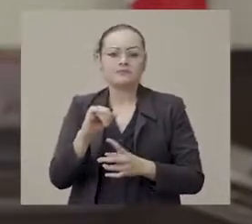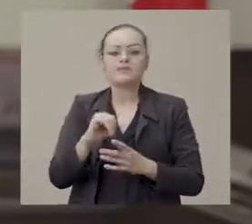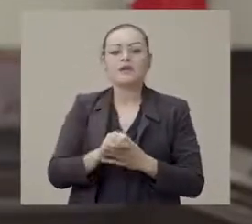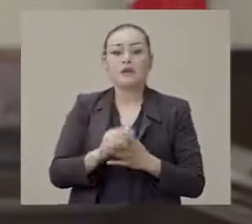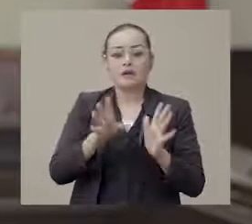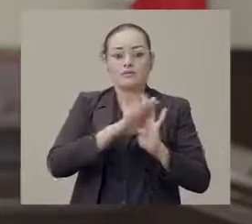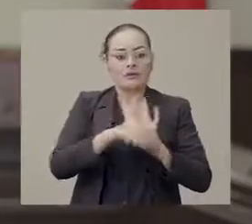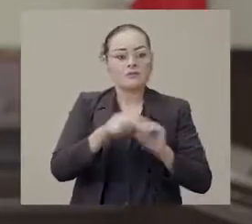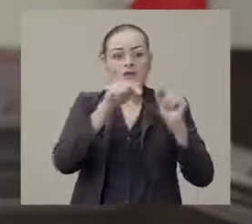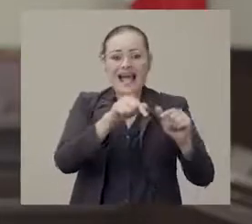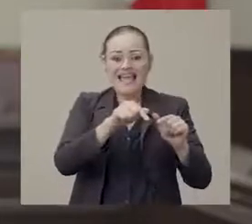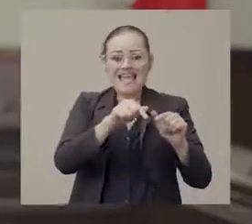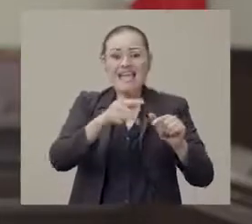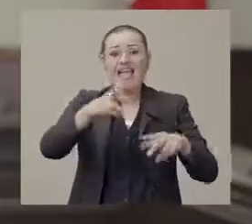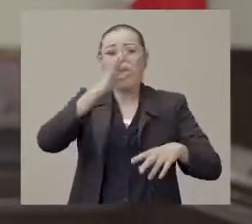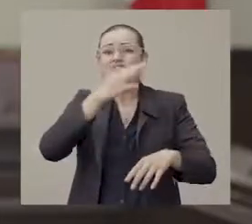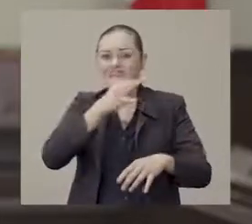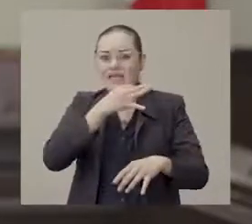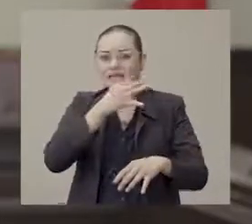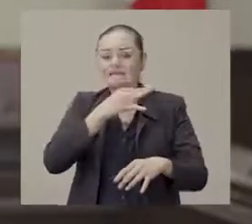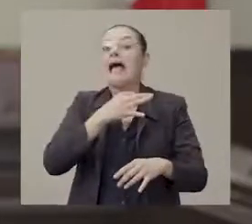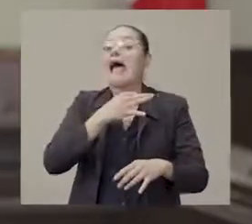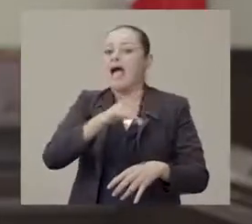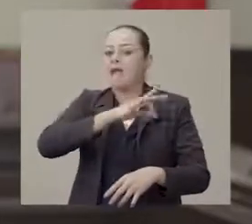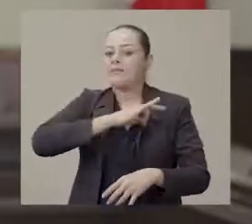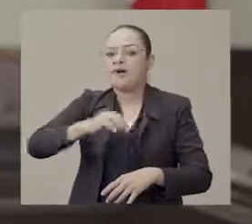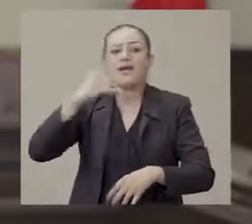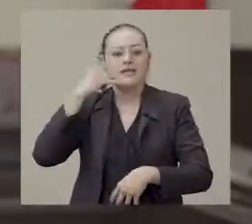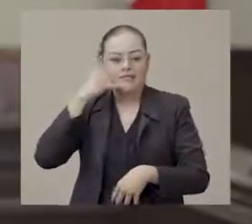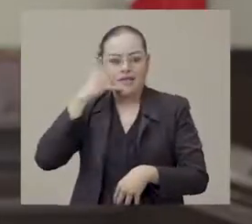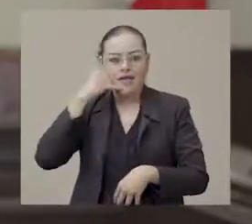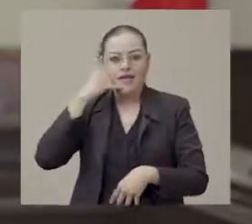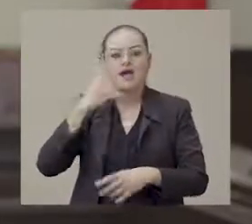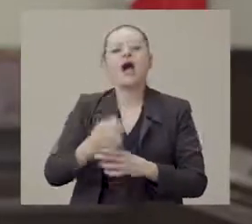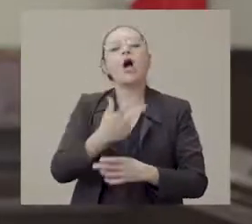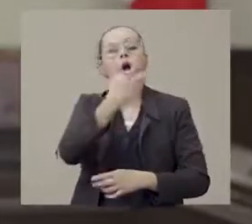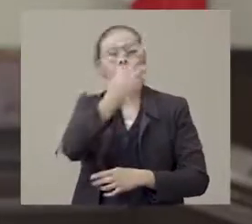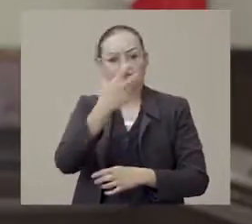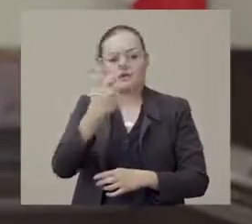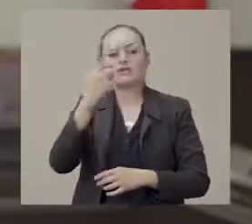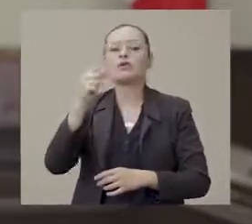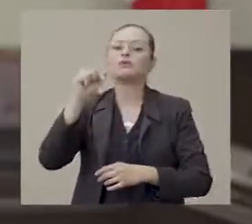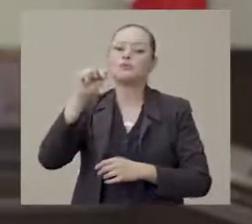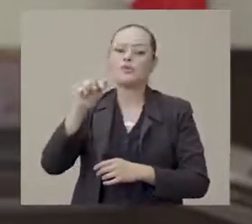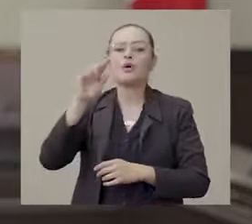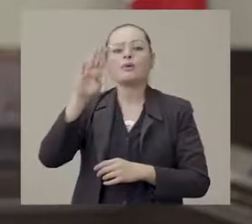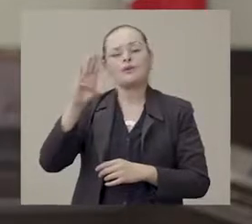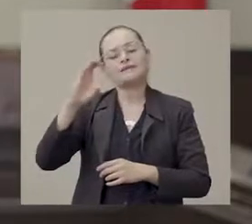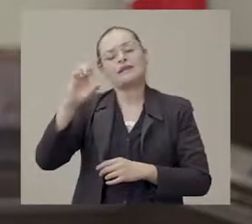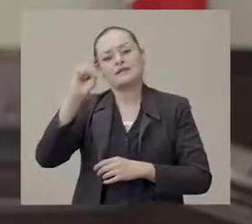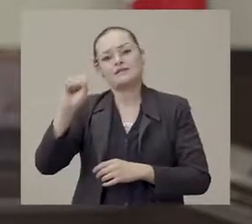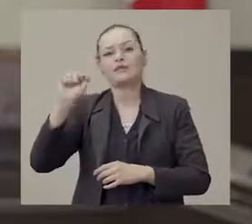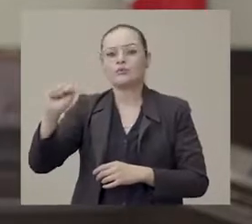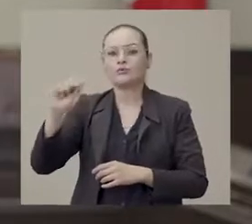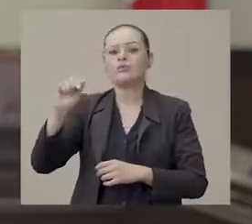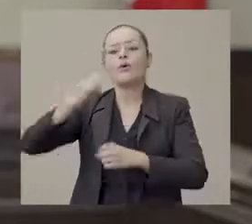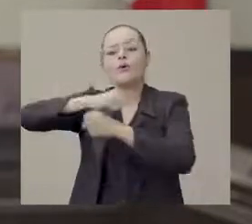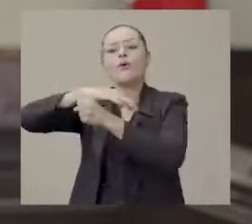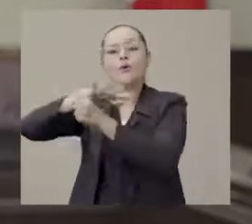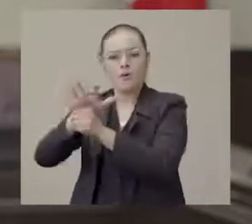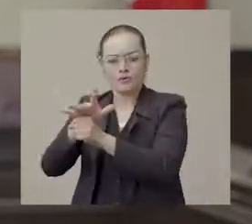a su disposición para atenderles nuestra línea 800-BCS-COVID. A la par,